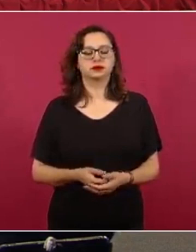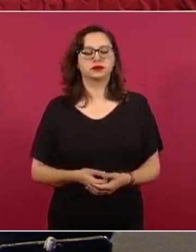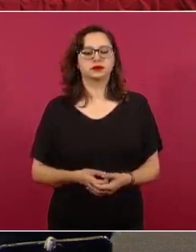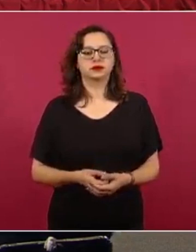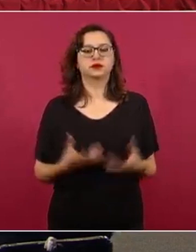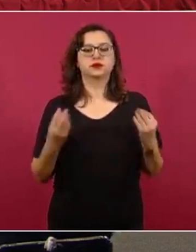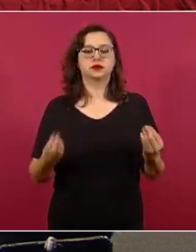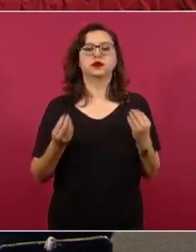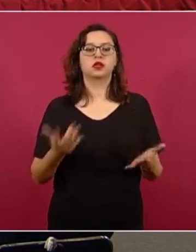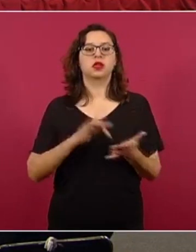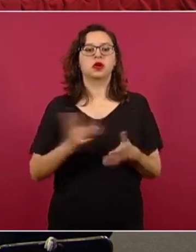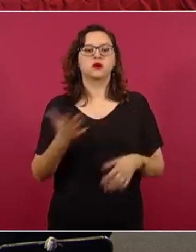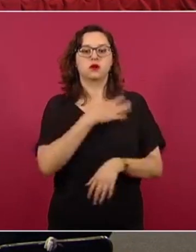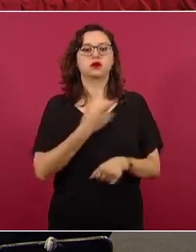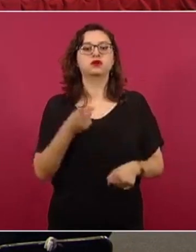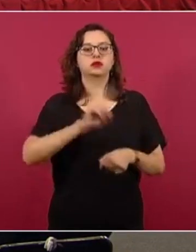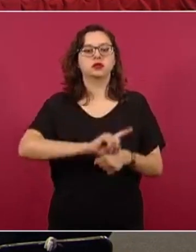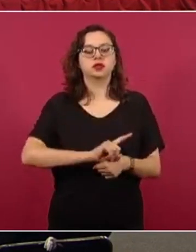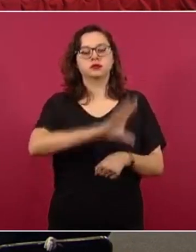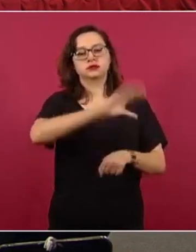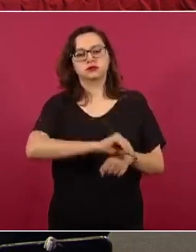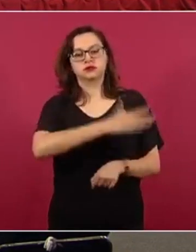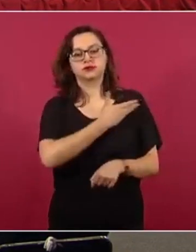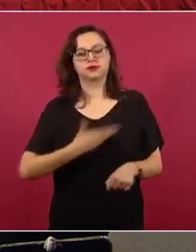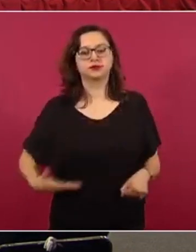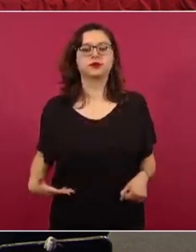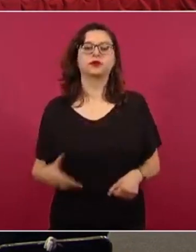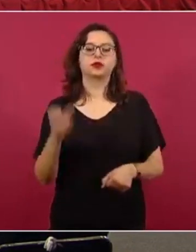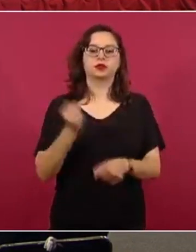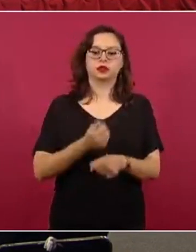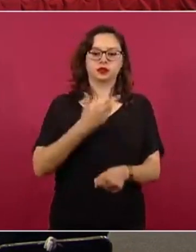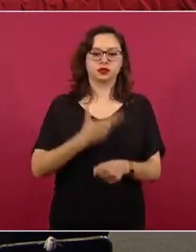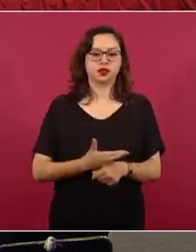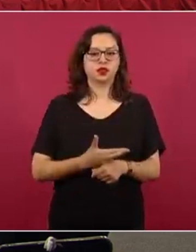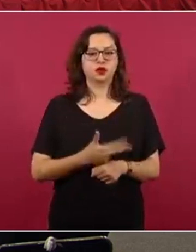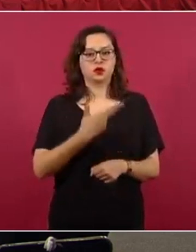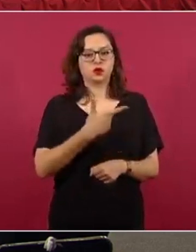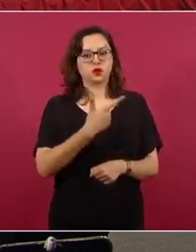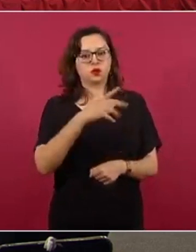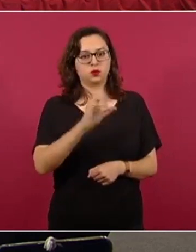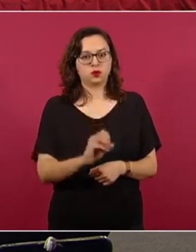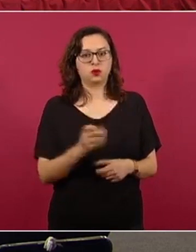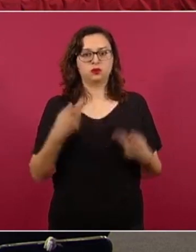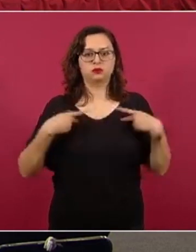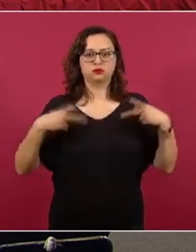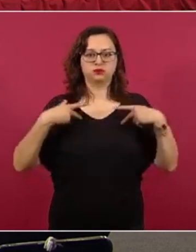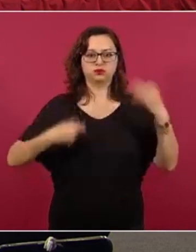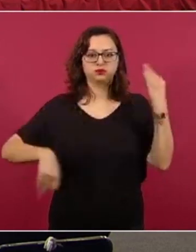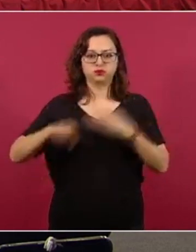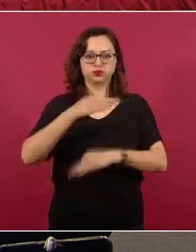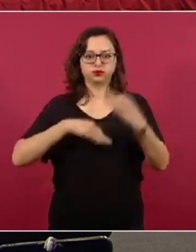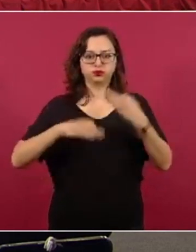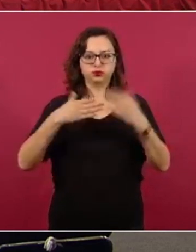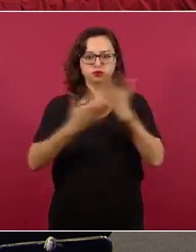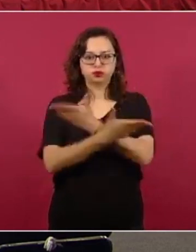Muchas gracias, muy buenos días. Con su permiso, señor presidente, secretario Hugo, a todos los medios de comunicación y a quienes nos